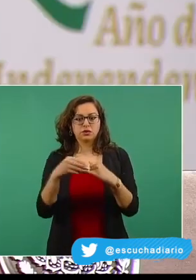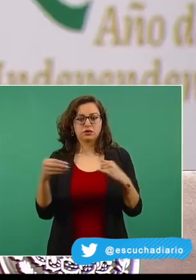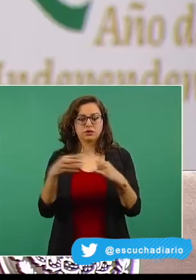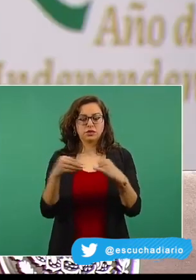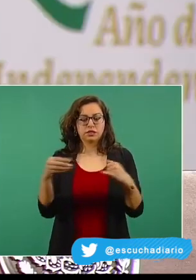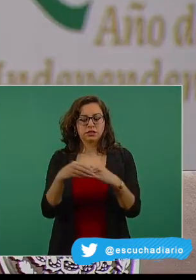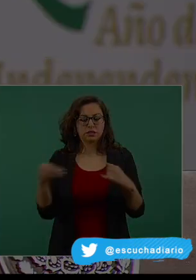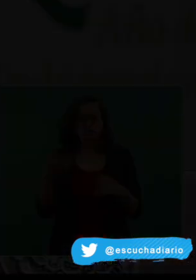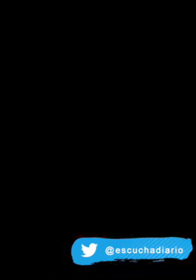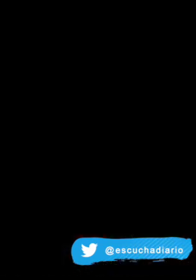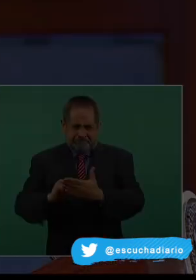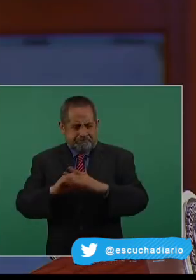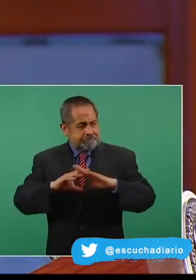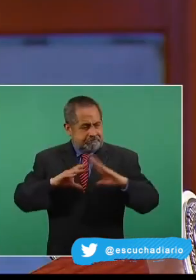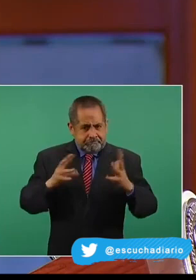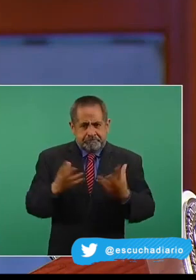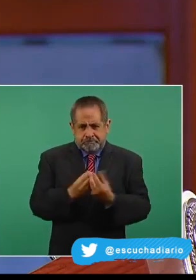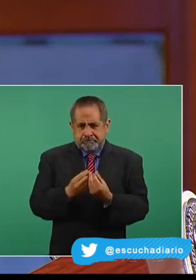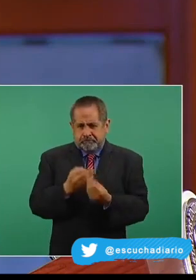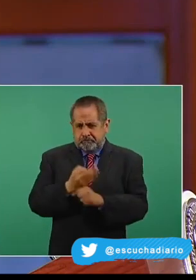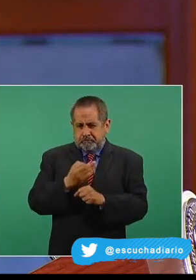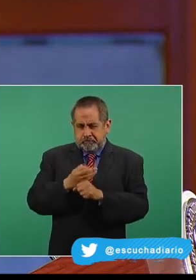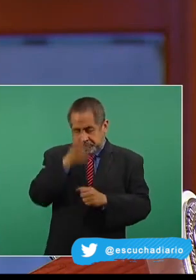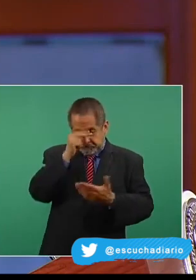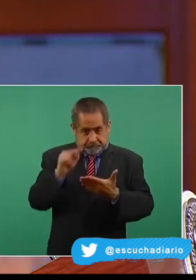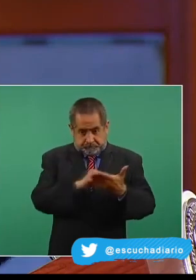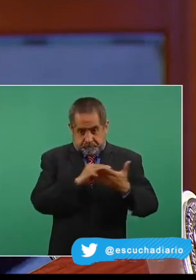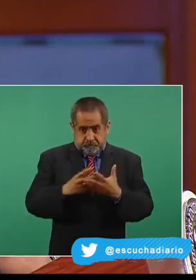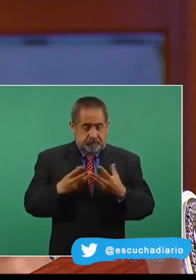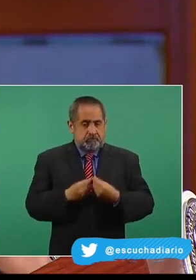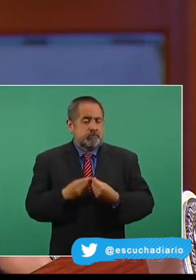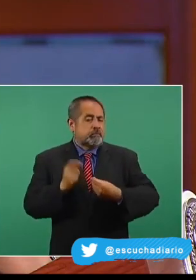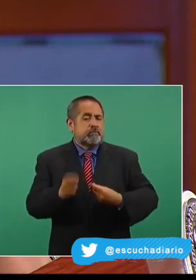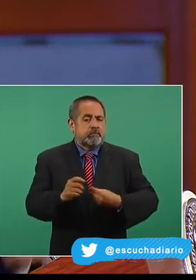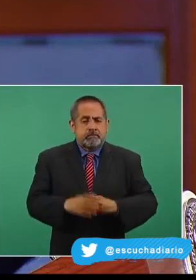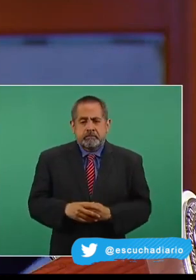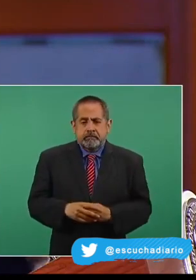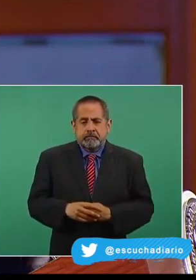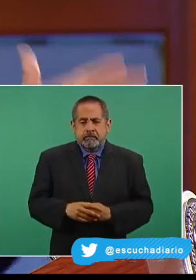tomada desde hace un mes, por lo que ya están movilizando los elementos a la zona.